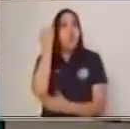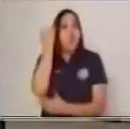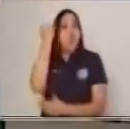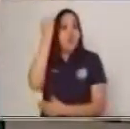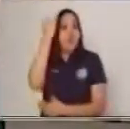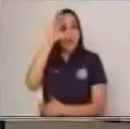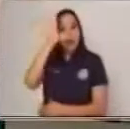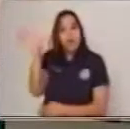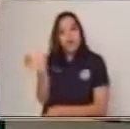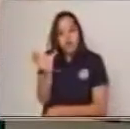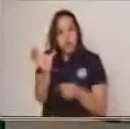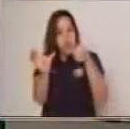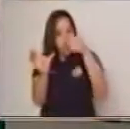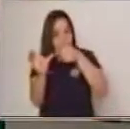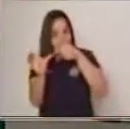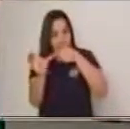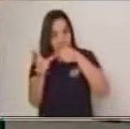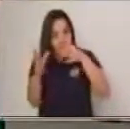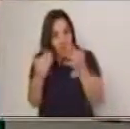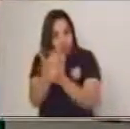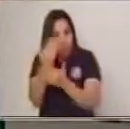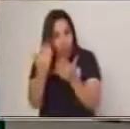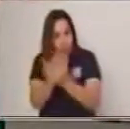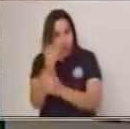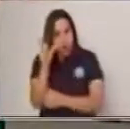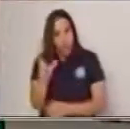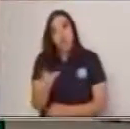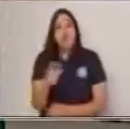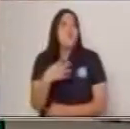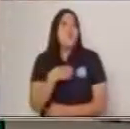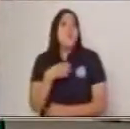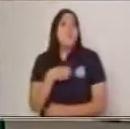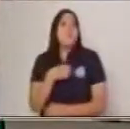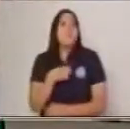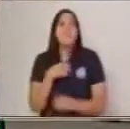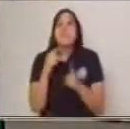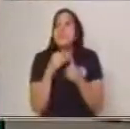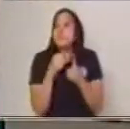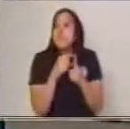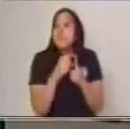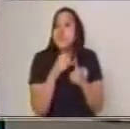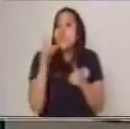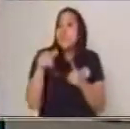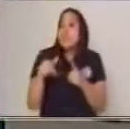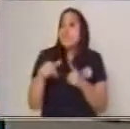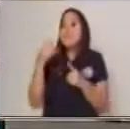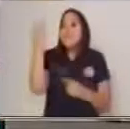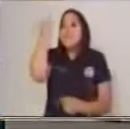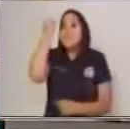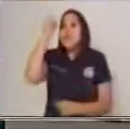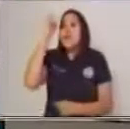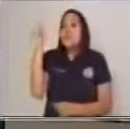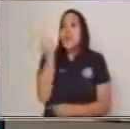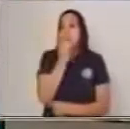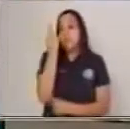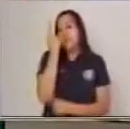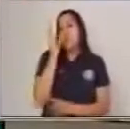prácticamente va a desarrollar con sus propias palabras la ejecución de esta idea principal.